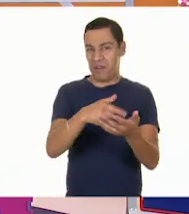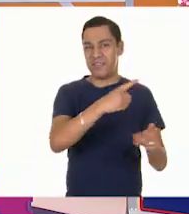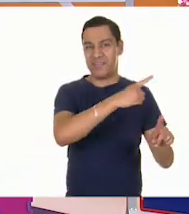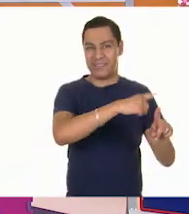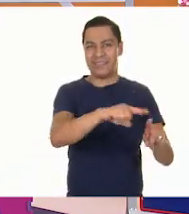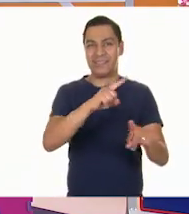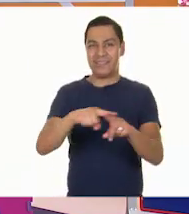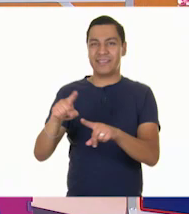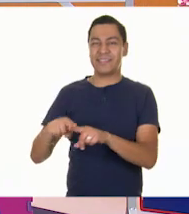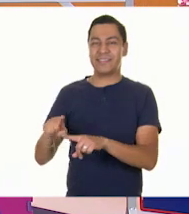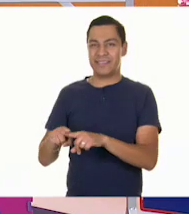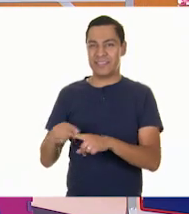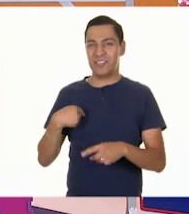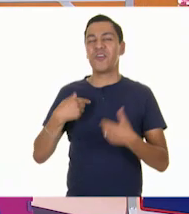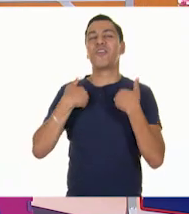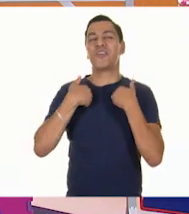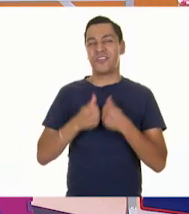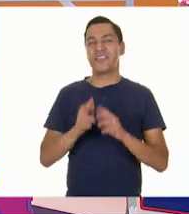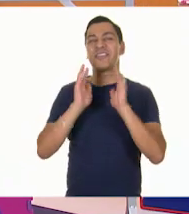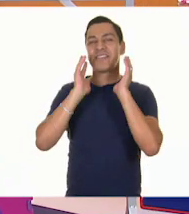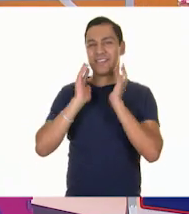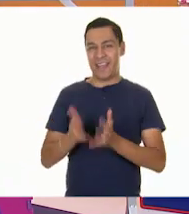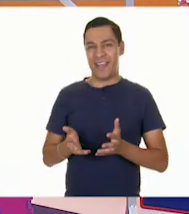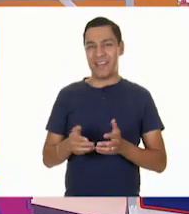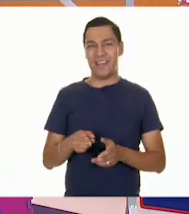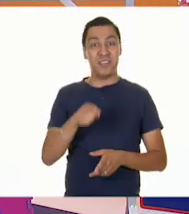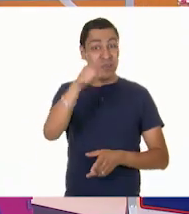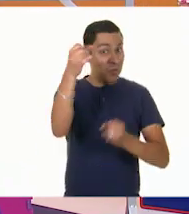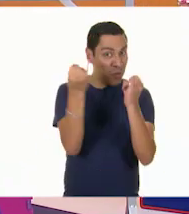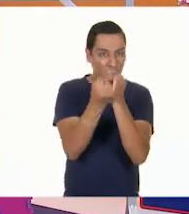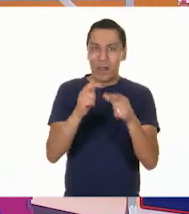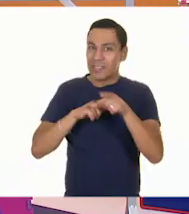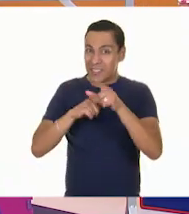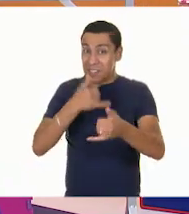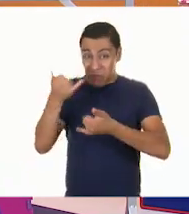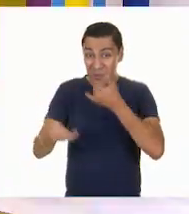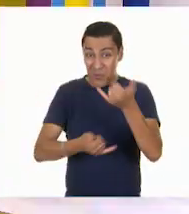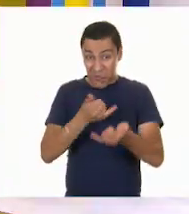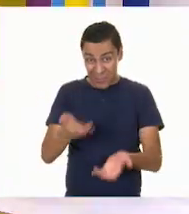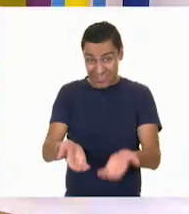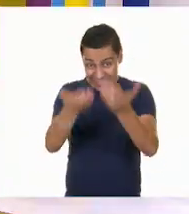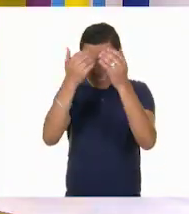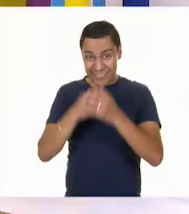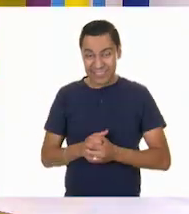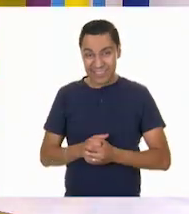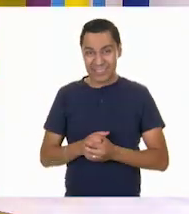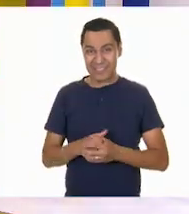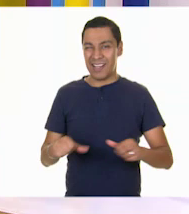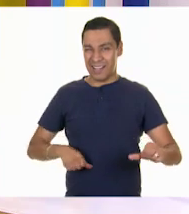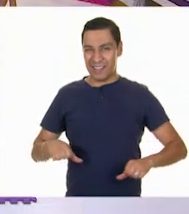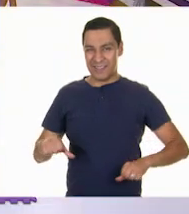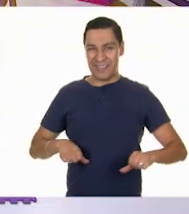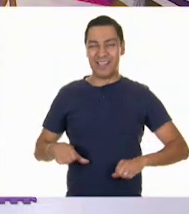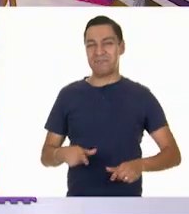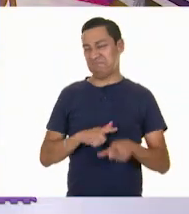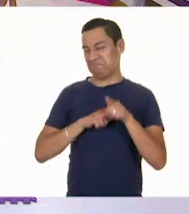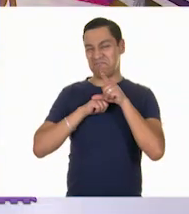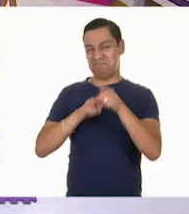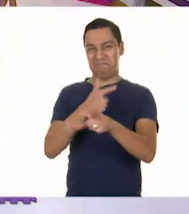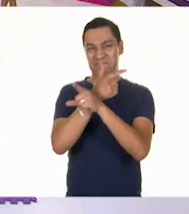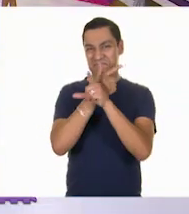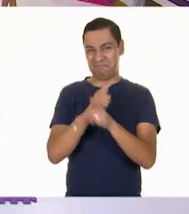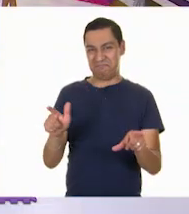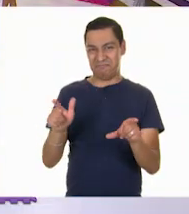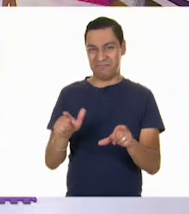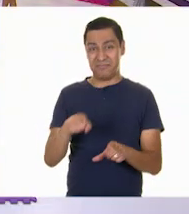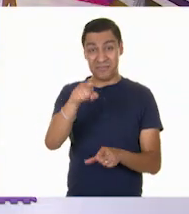gusto, Pepe, que lo hayas entendido. Allá en casa siguen también haciendo cosas muy divertidas. Muchísimas gracias, maestra Abril. La clase estuvo muy divertida, ¿no